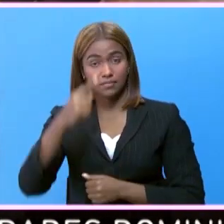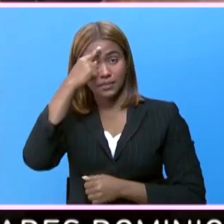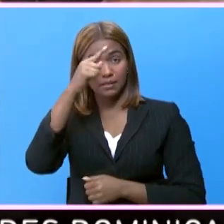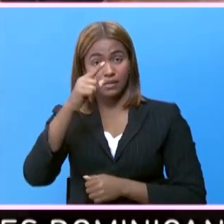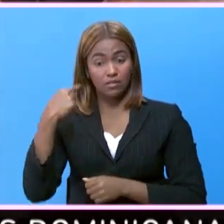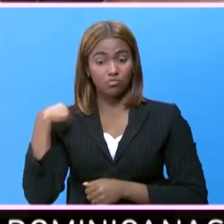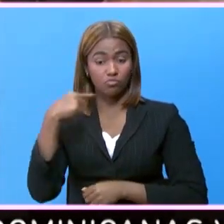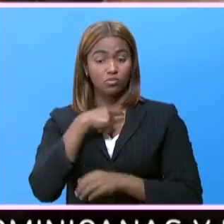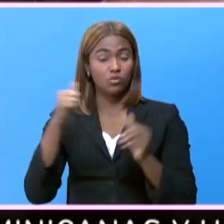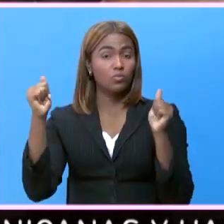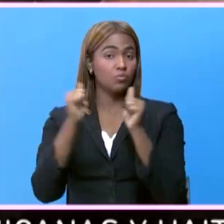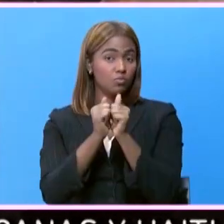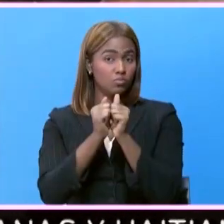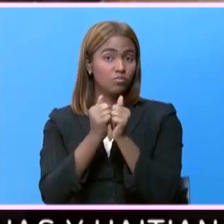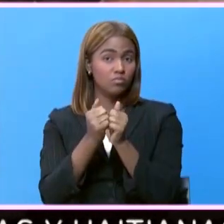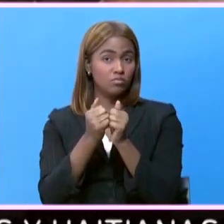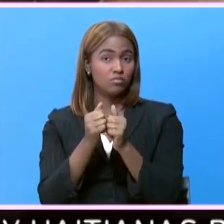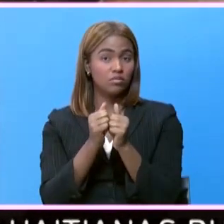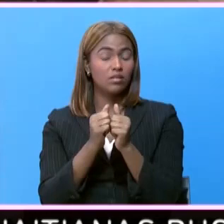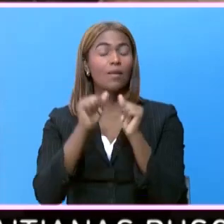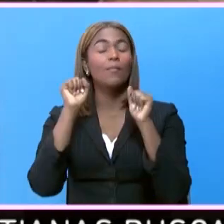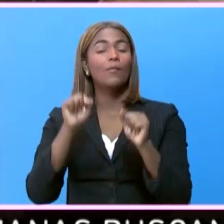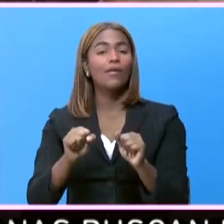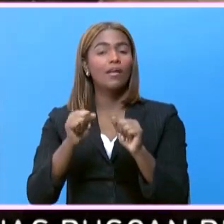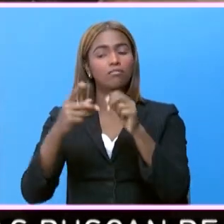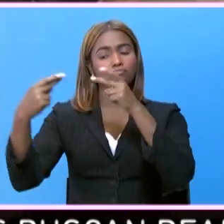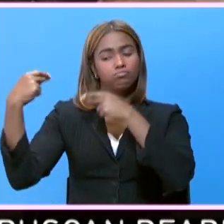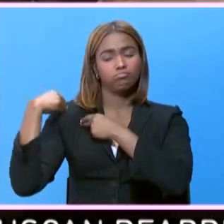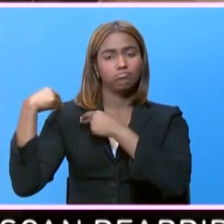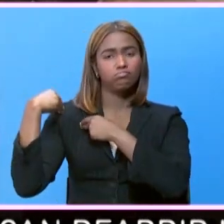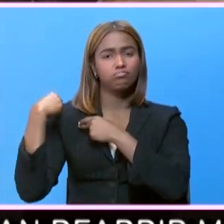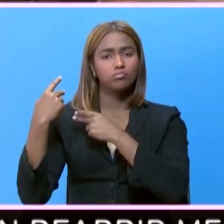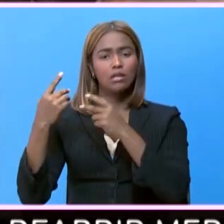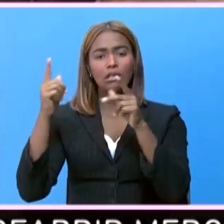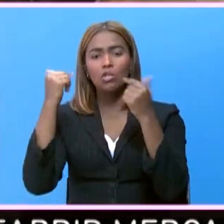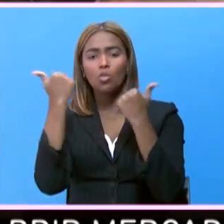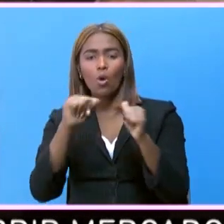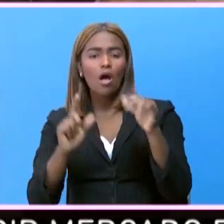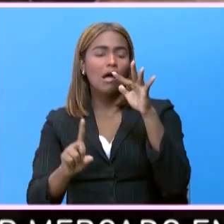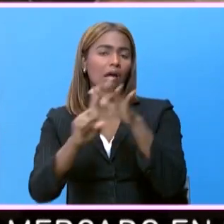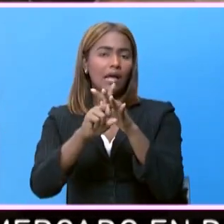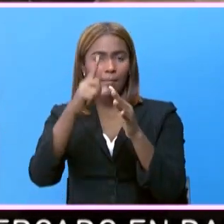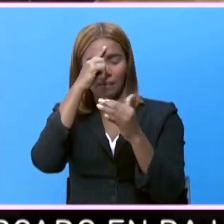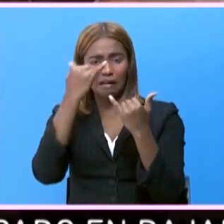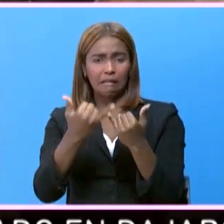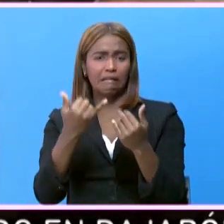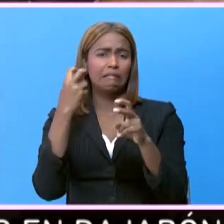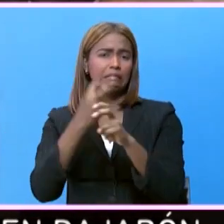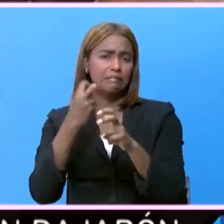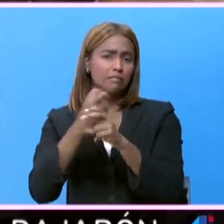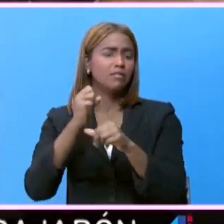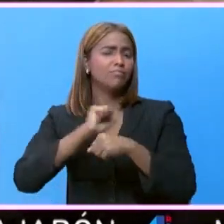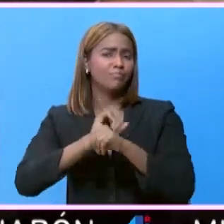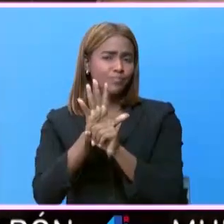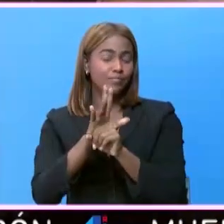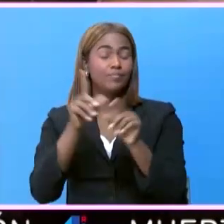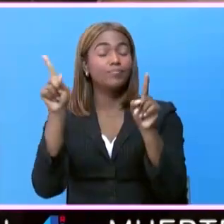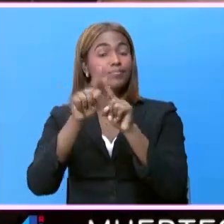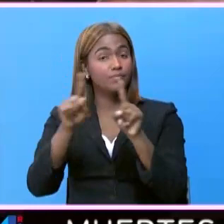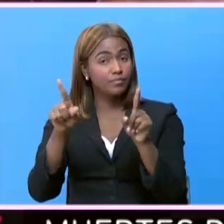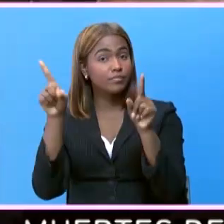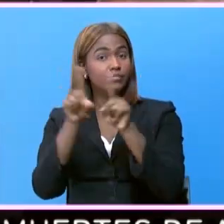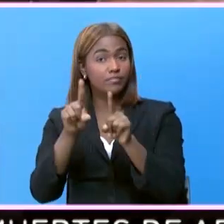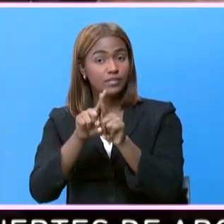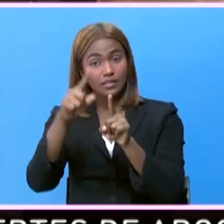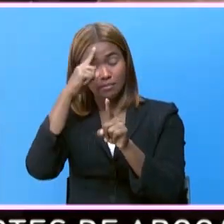juntos cargar las consecuencias de esta terrible pandemia, pero también